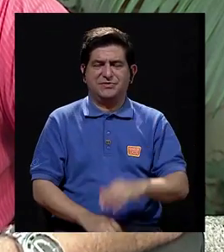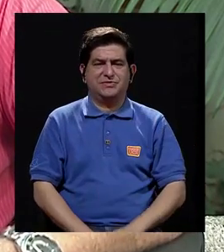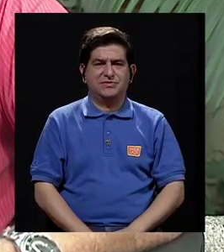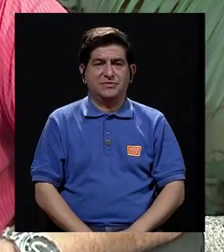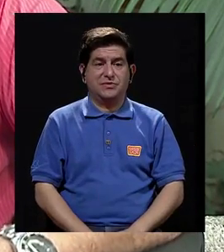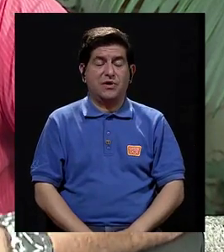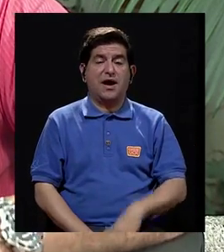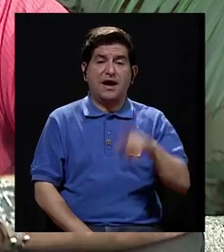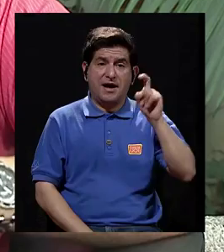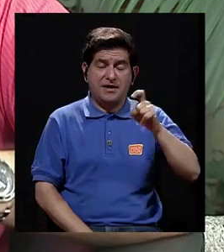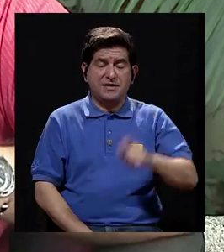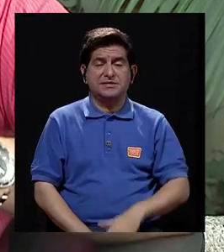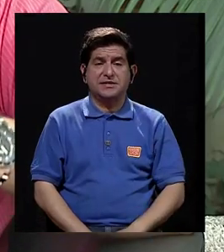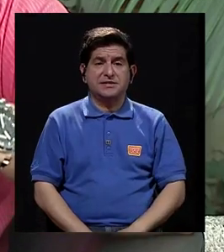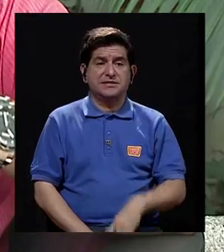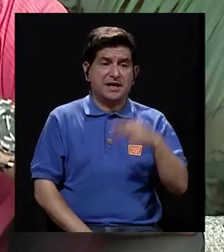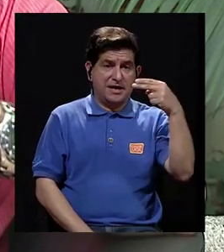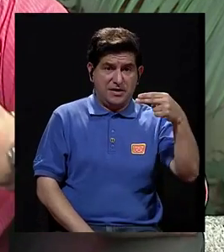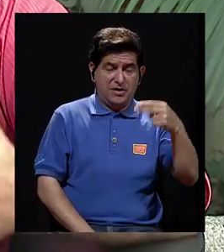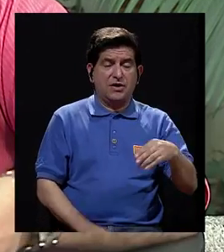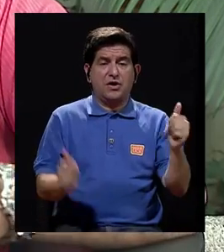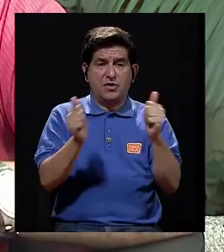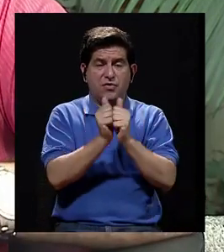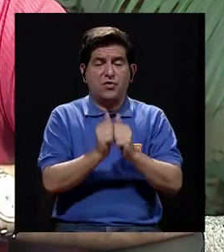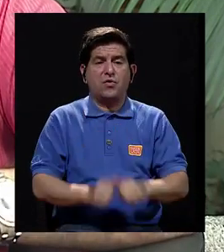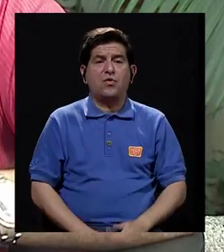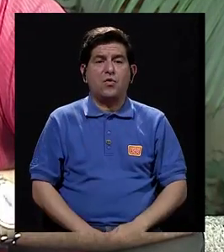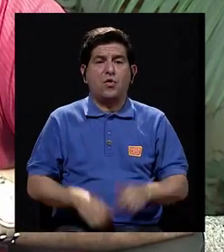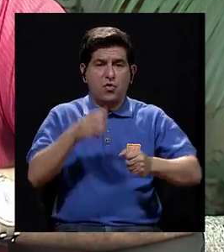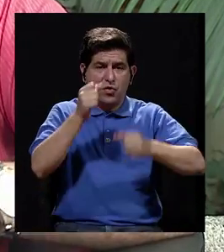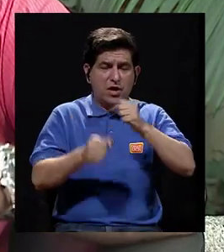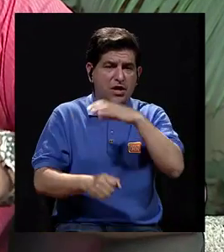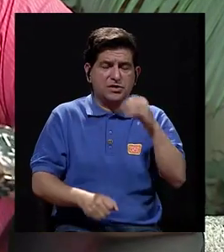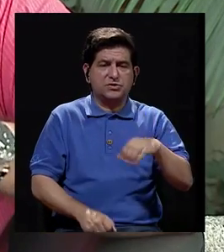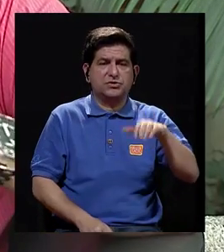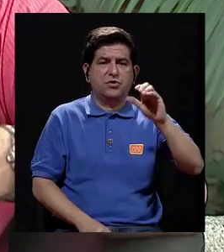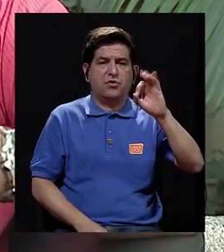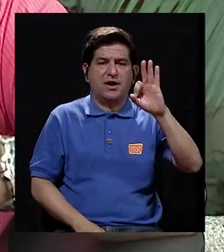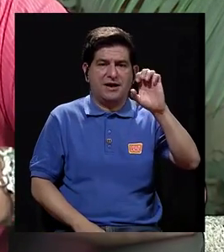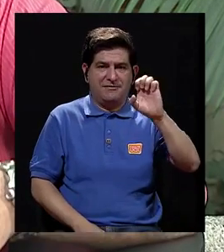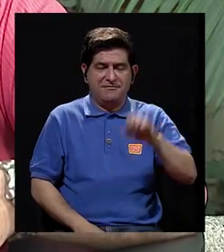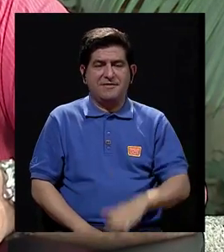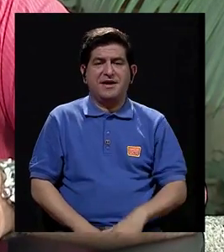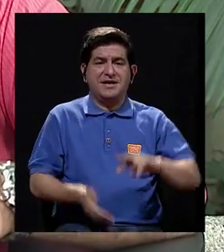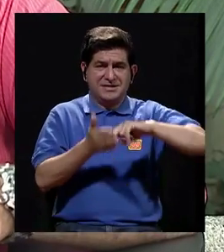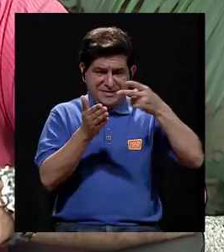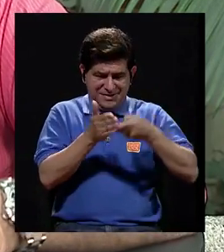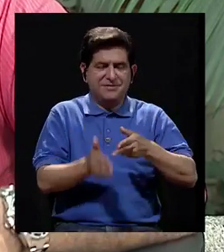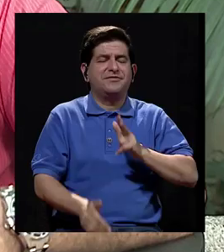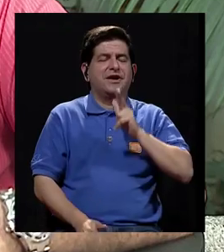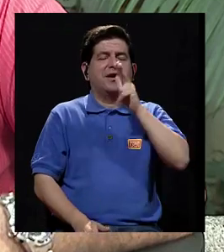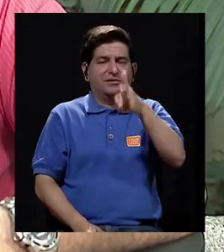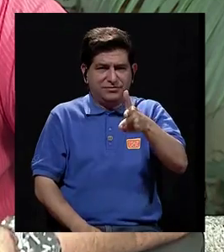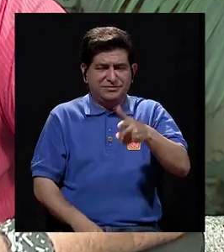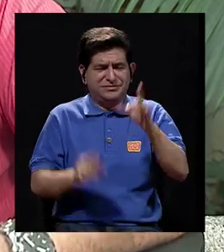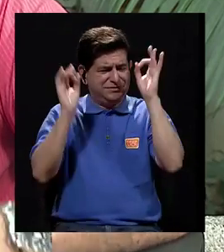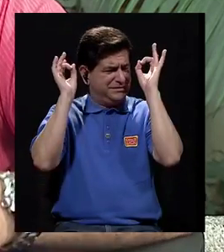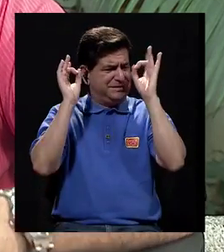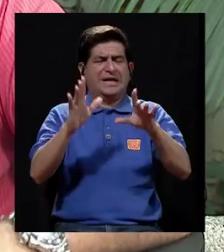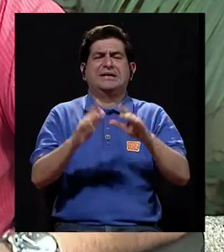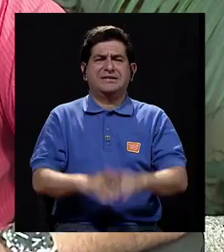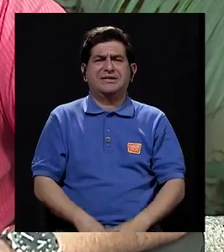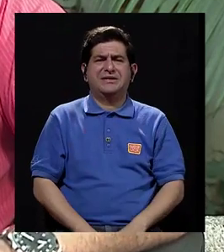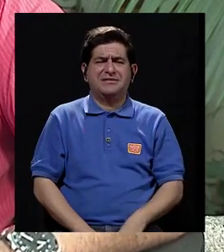el hierro, por ejemplo, tomarlo con leche, tomarlo con café, tomarlo con otro tipo de lácteo, produce unas náuseas